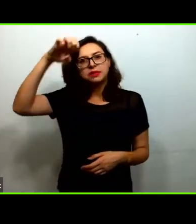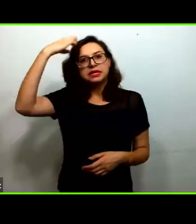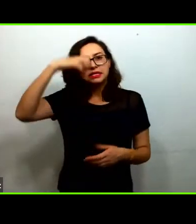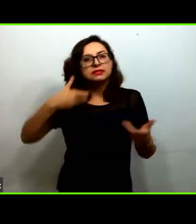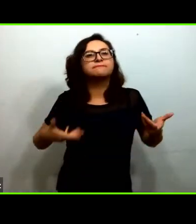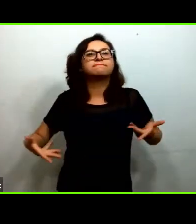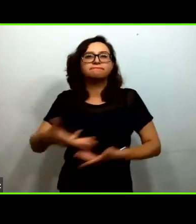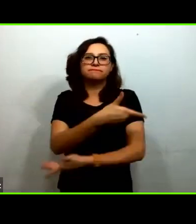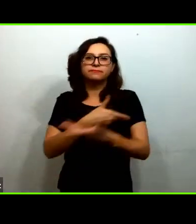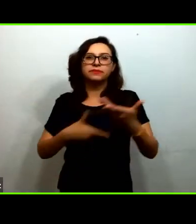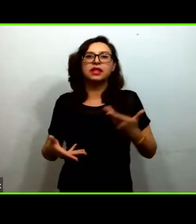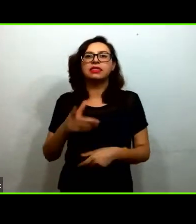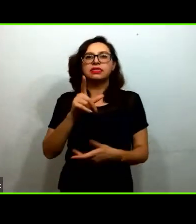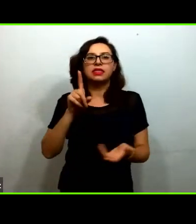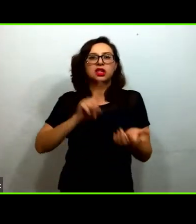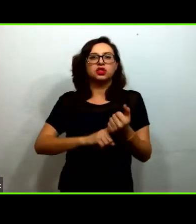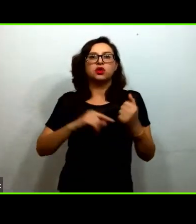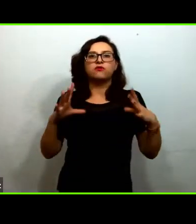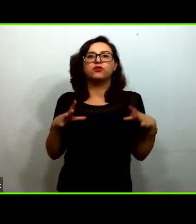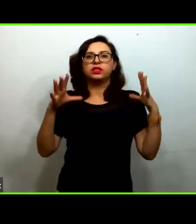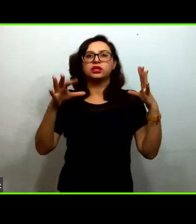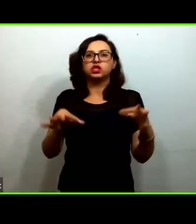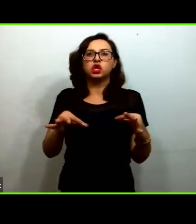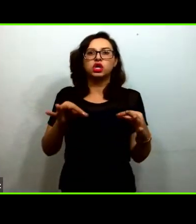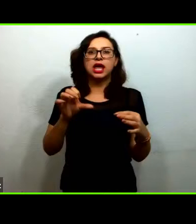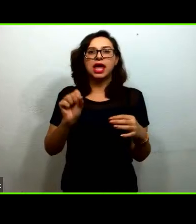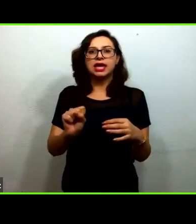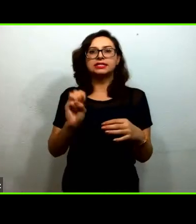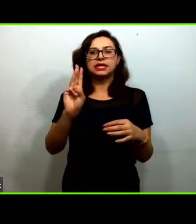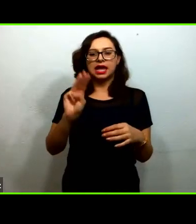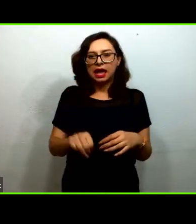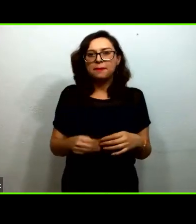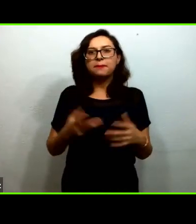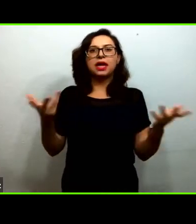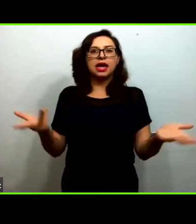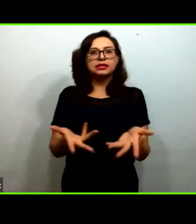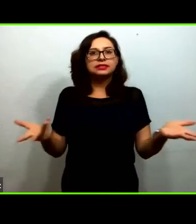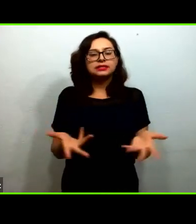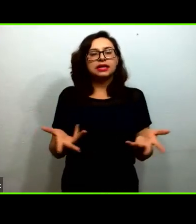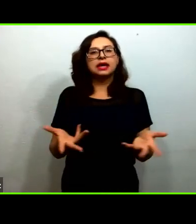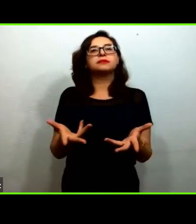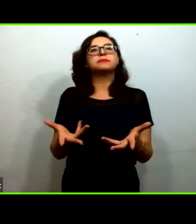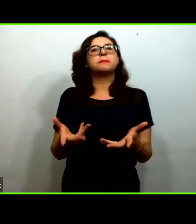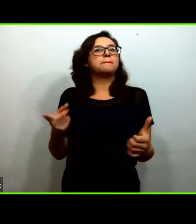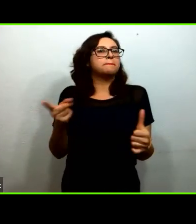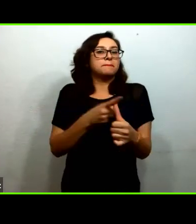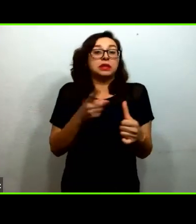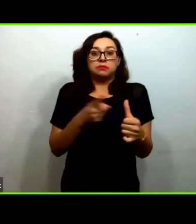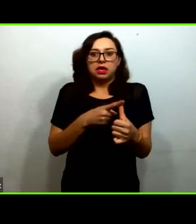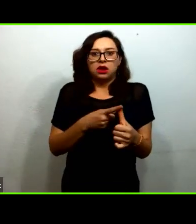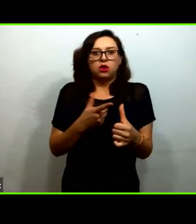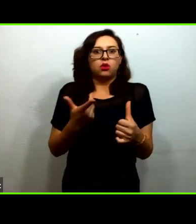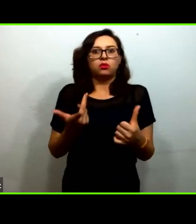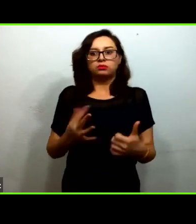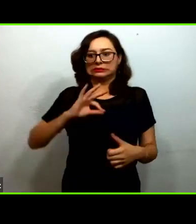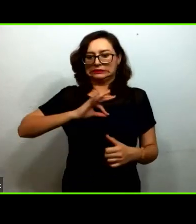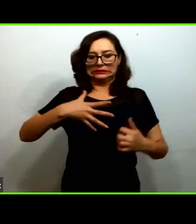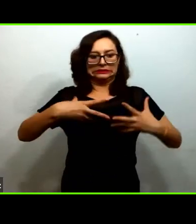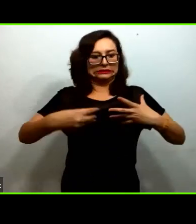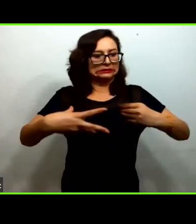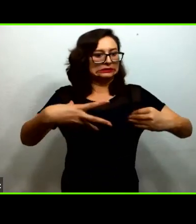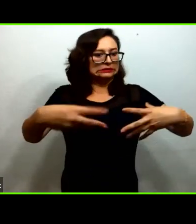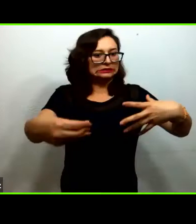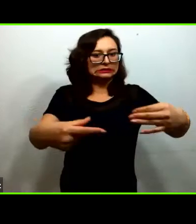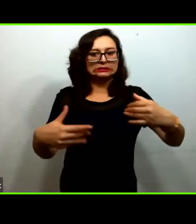SM hemos emprendido primero para en un primer frente dar respuesta a la pandemia y a la situación